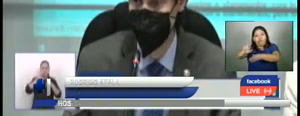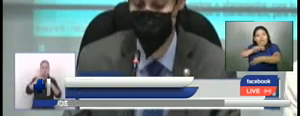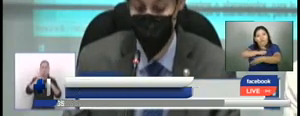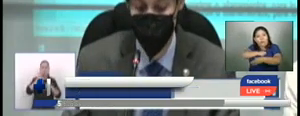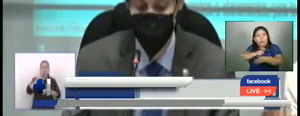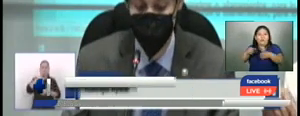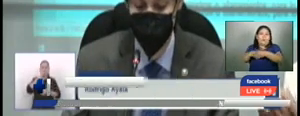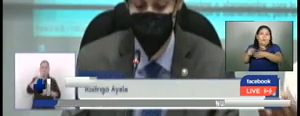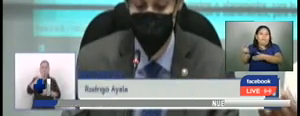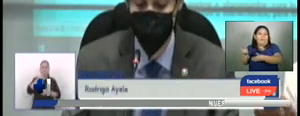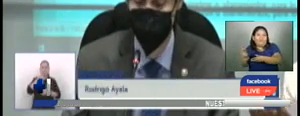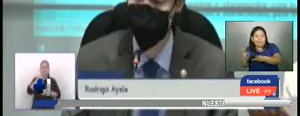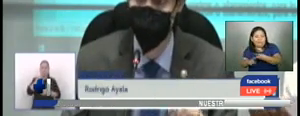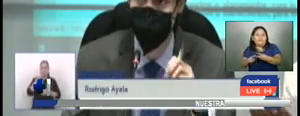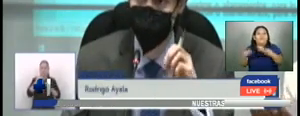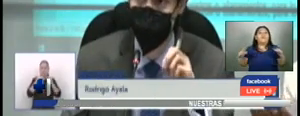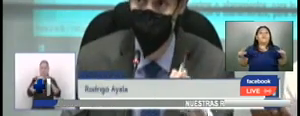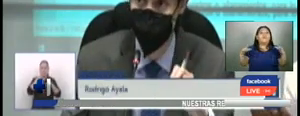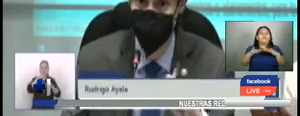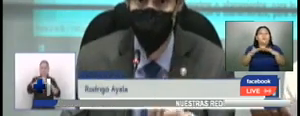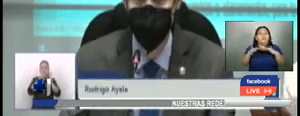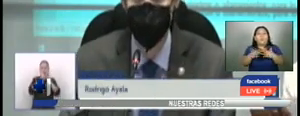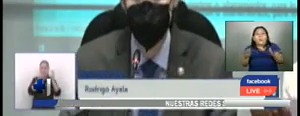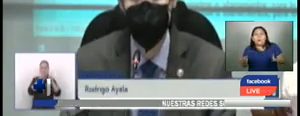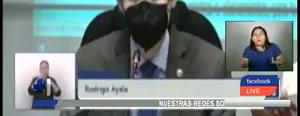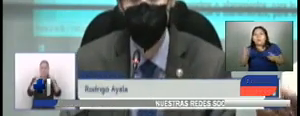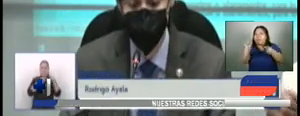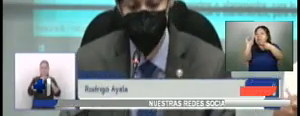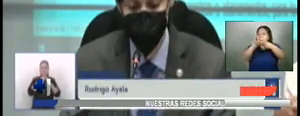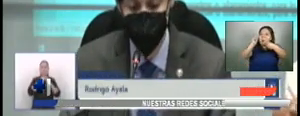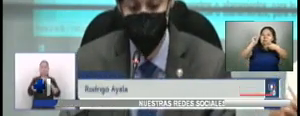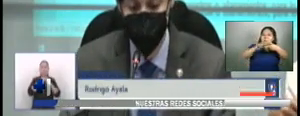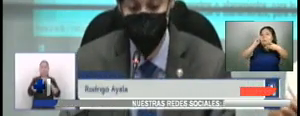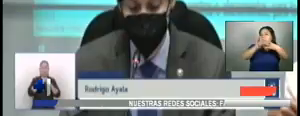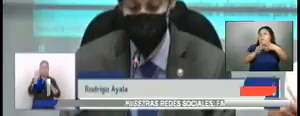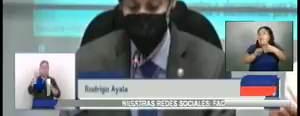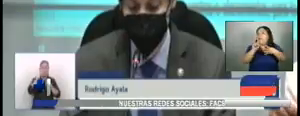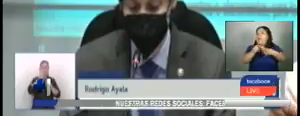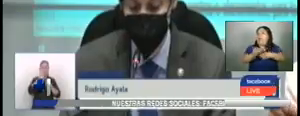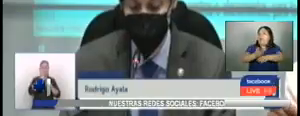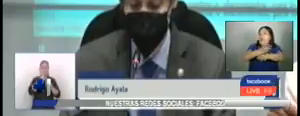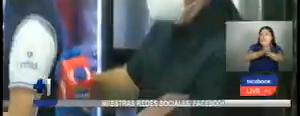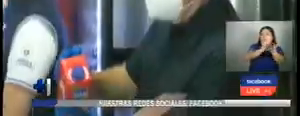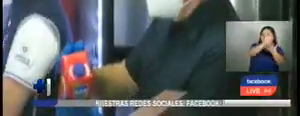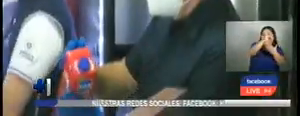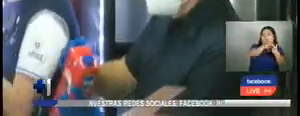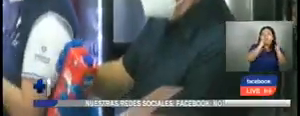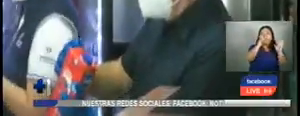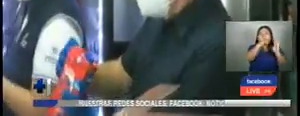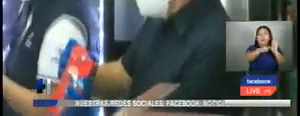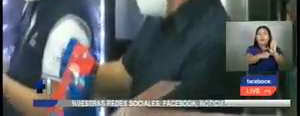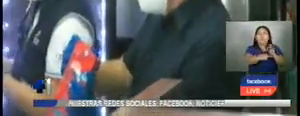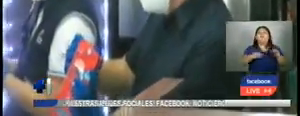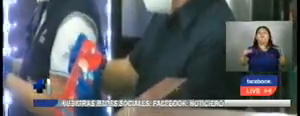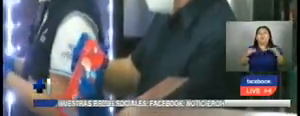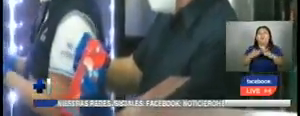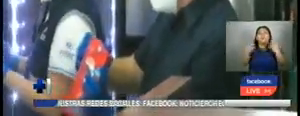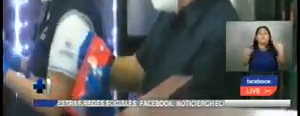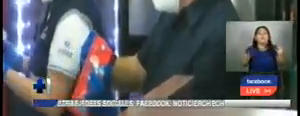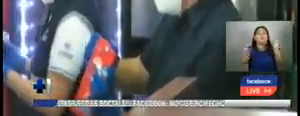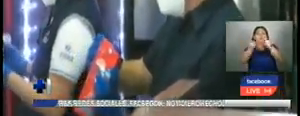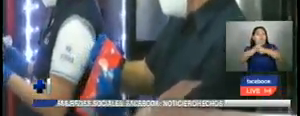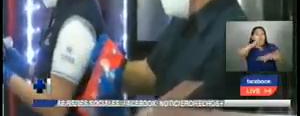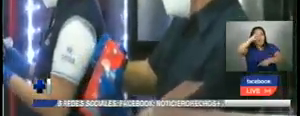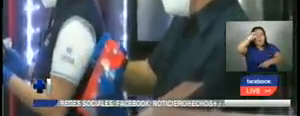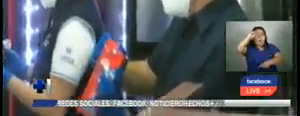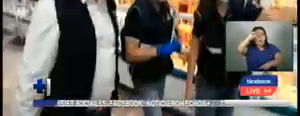propinas, que son de los temas también de los temas específicos que se mencionaban en el proyecto. Pero sí aprobaron modificaciones donde